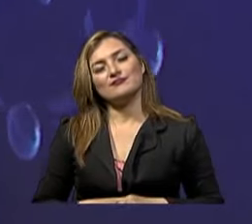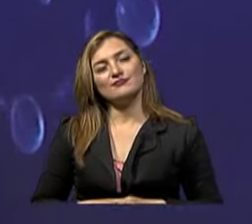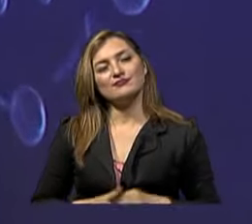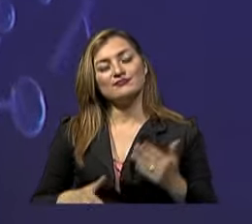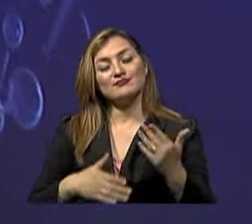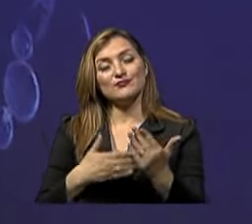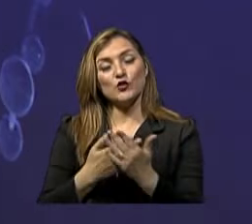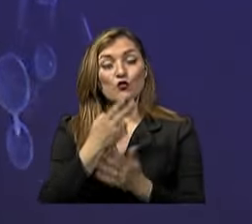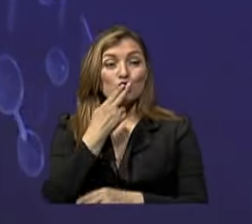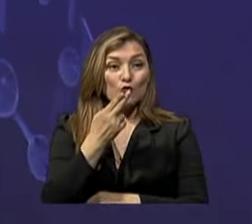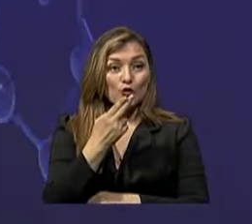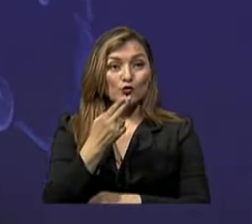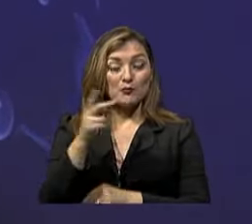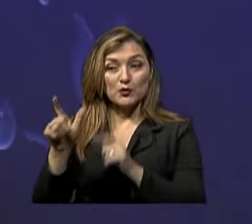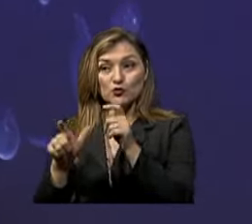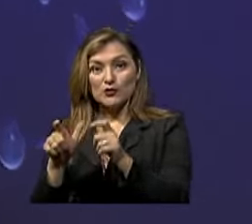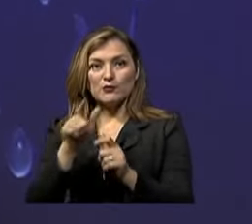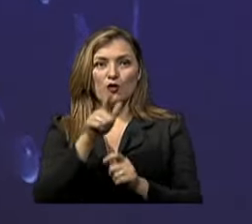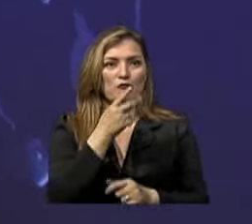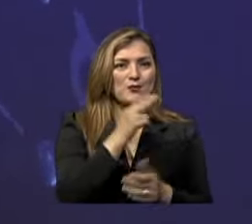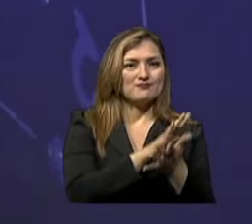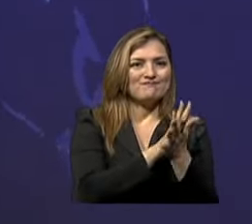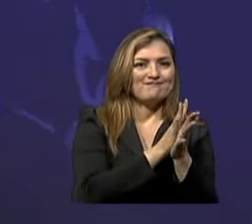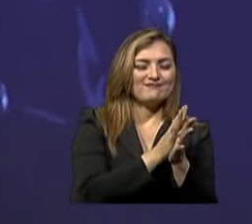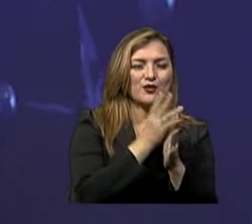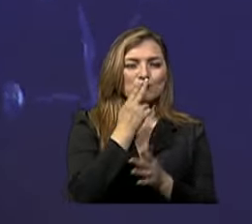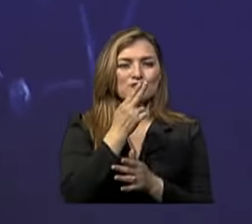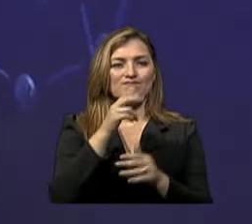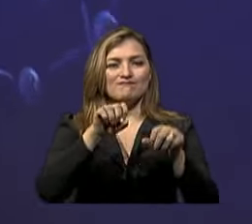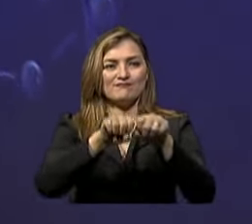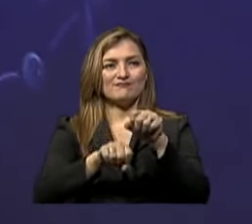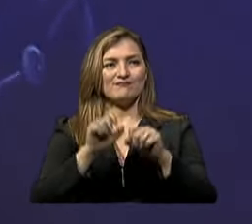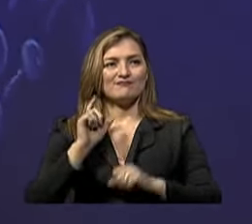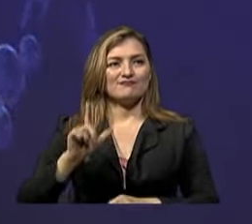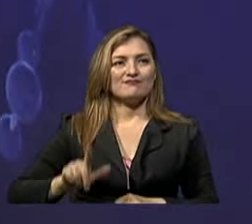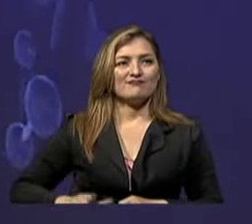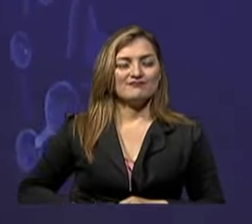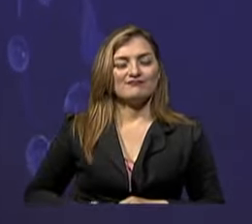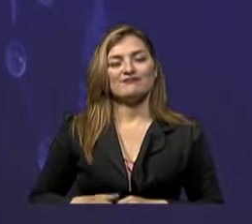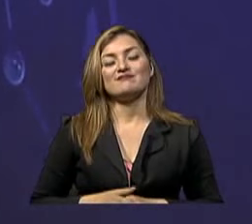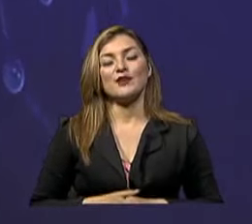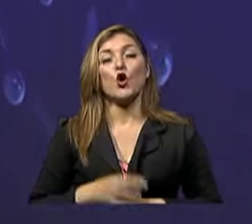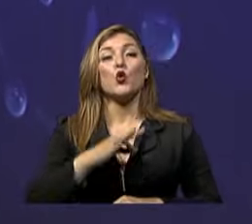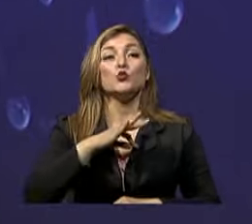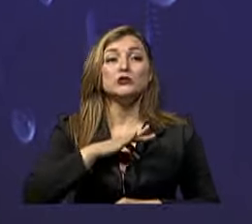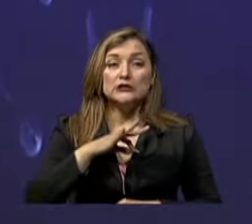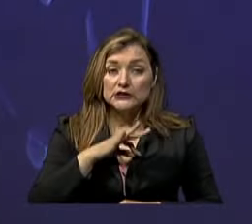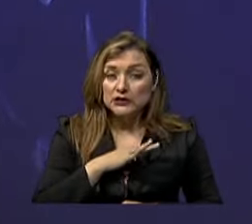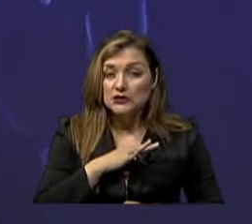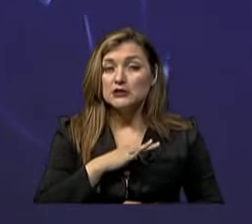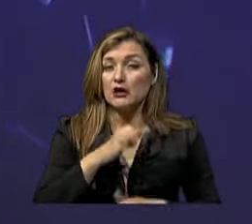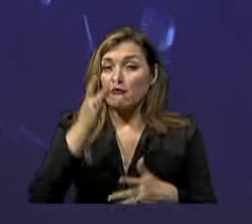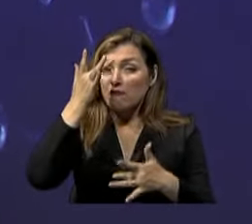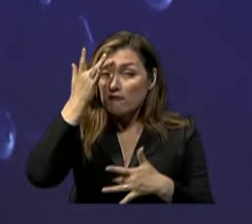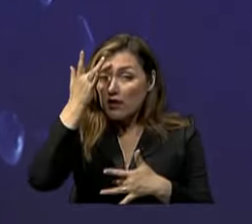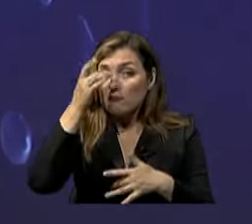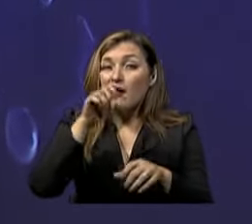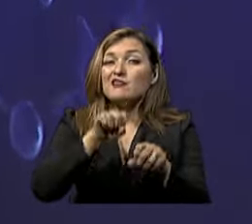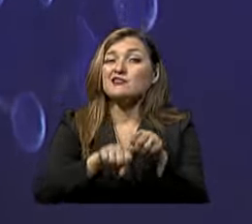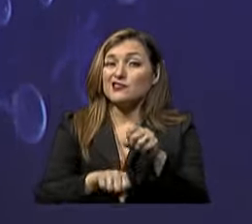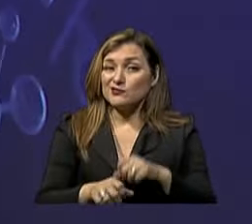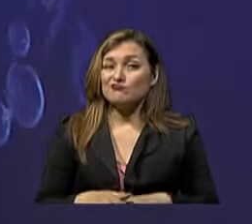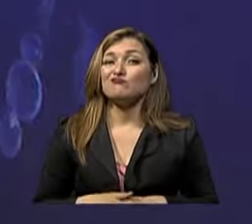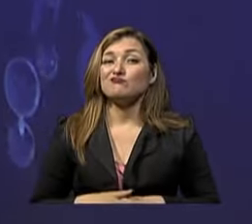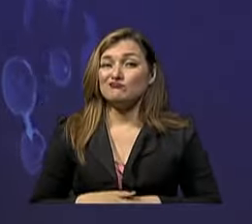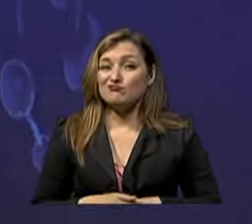fumadores Y no fumadores Sabemos que el tabaco Es perjudicial Para la salud Tomemos conciencia De los efectos nocivos Y letales Del